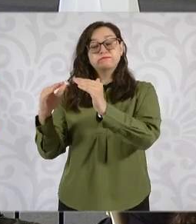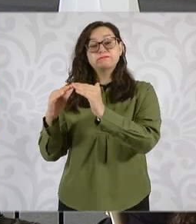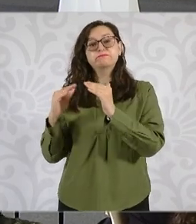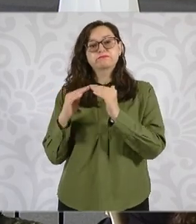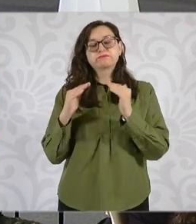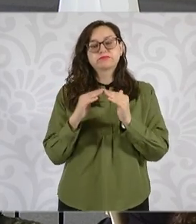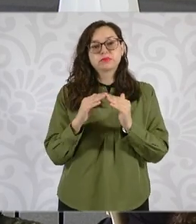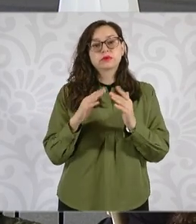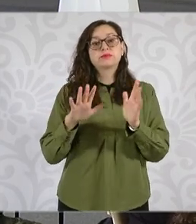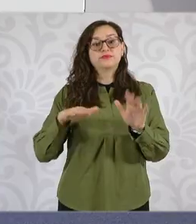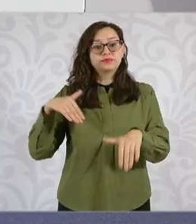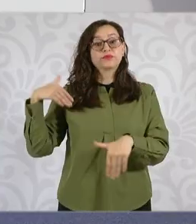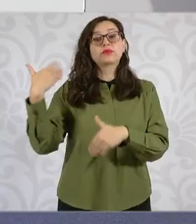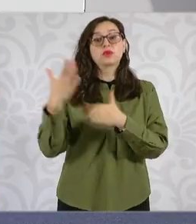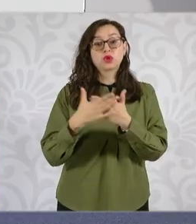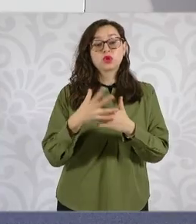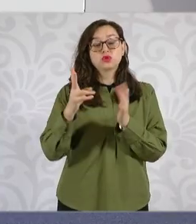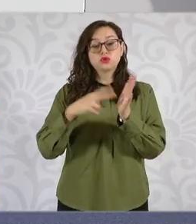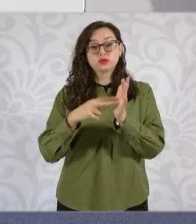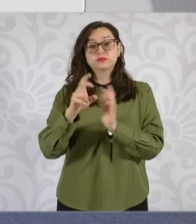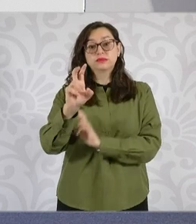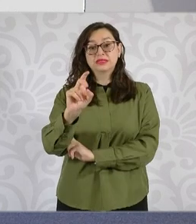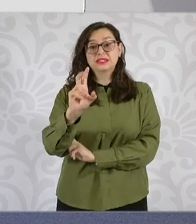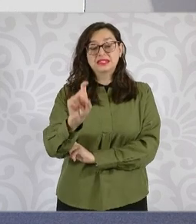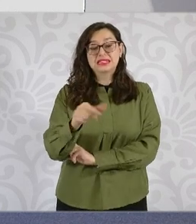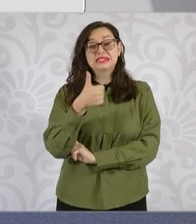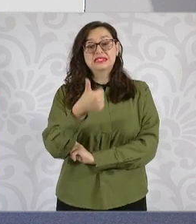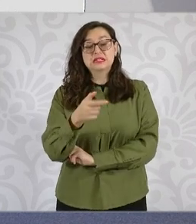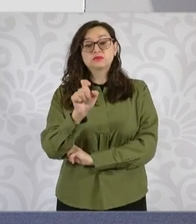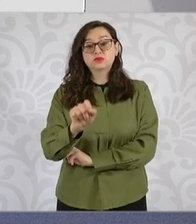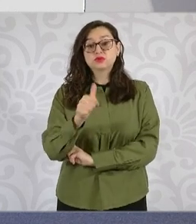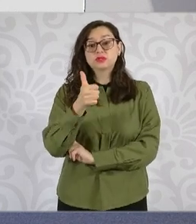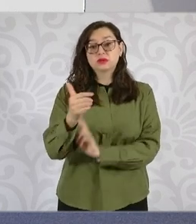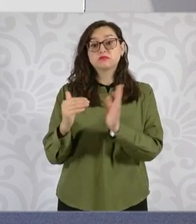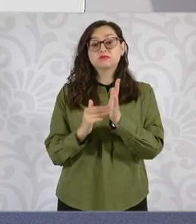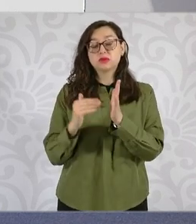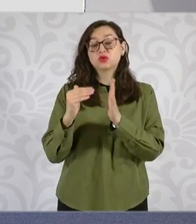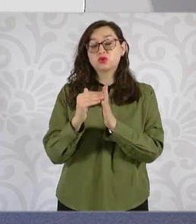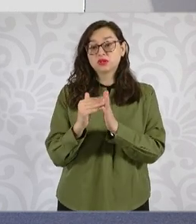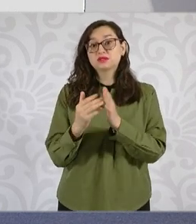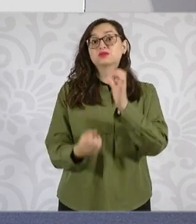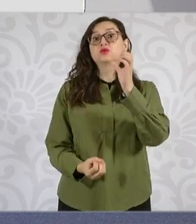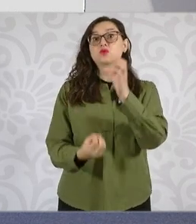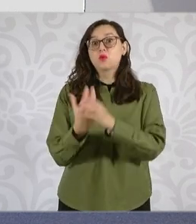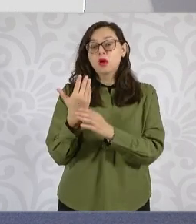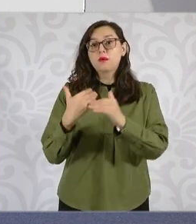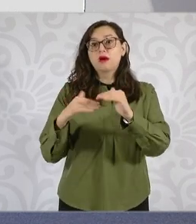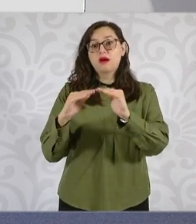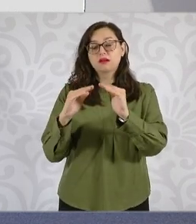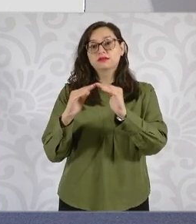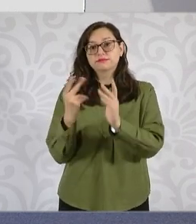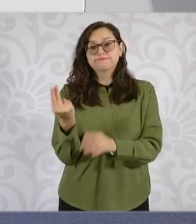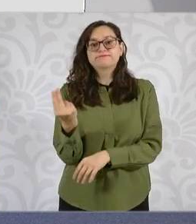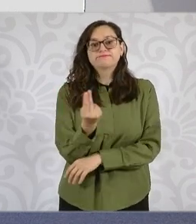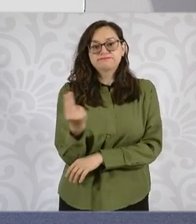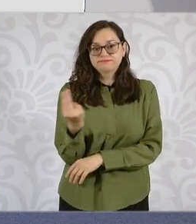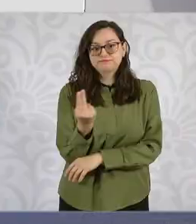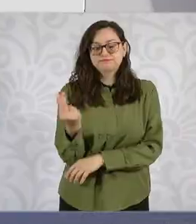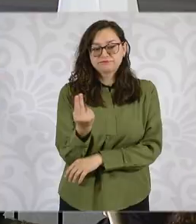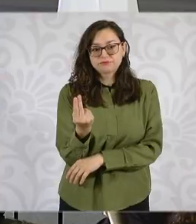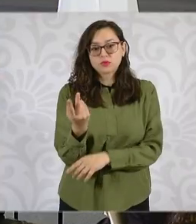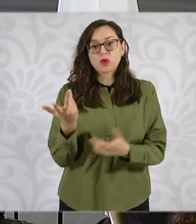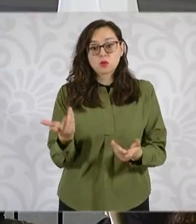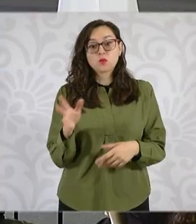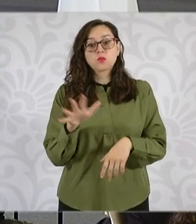para 2030 será de 6.6 millones de viviendas nuevas. Sobre esta base, les pido observar